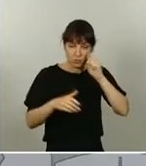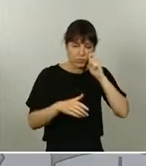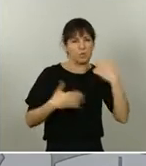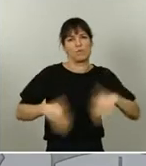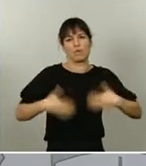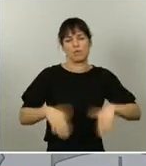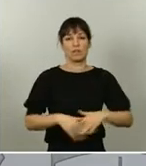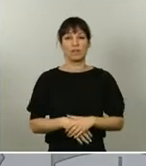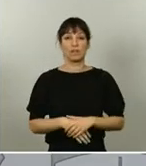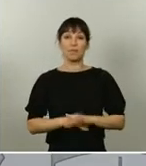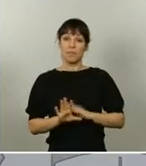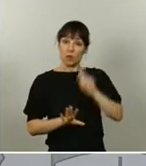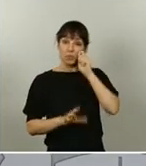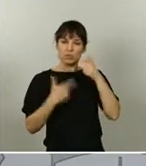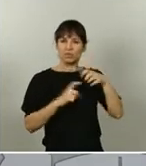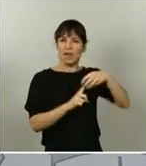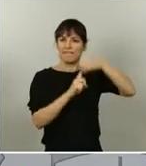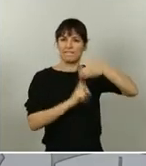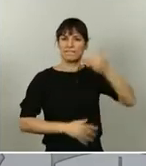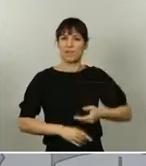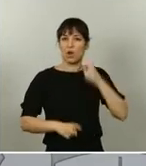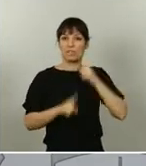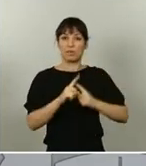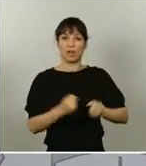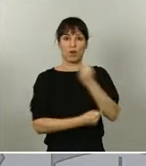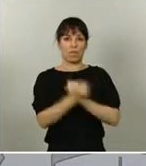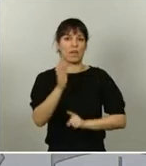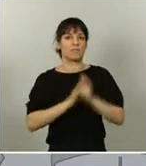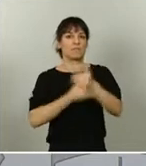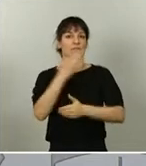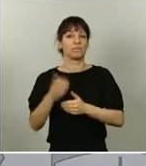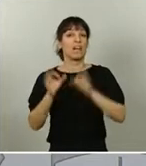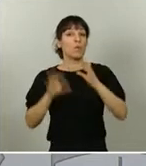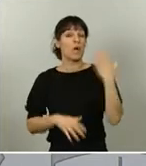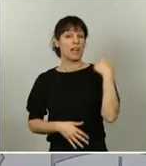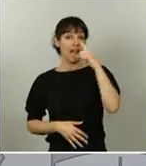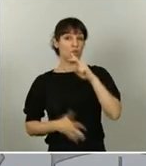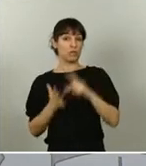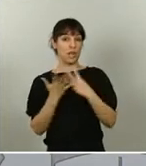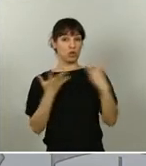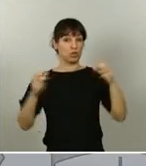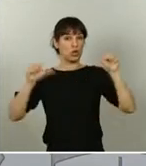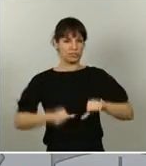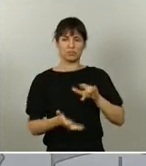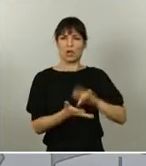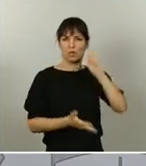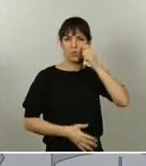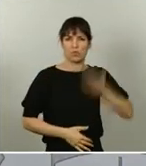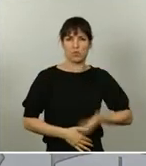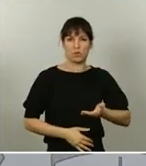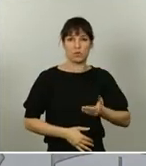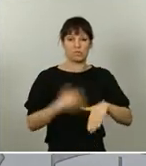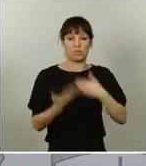además, un sector clave para la recuperación de nuestra economía, lo fue en la crisis de 2008 y lo volverá a ser ahora. Y como en la